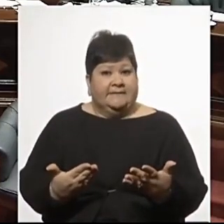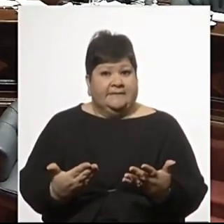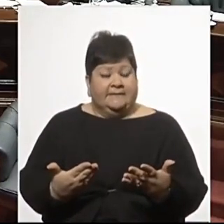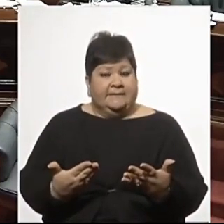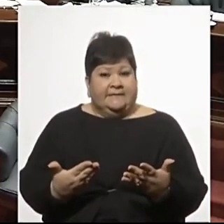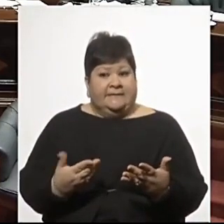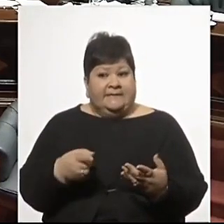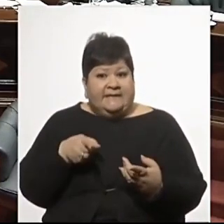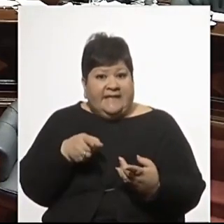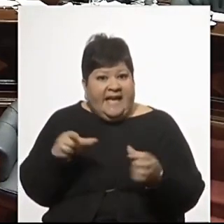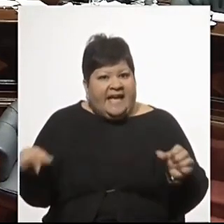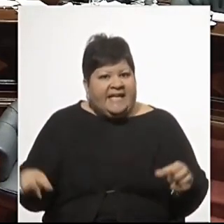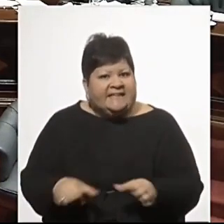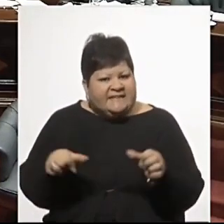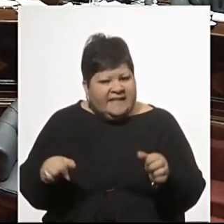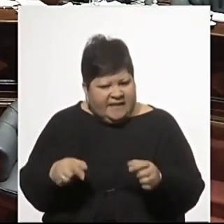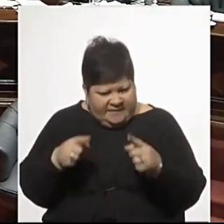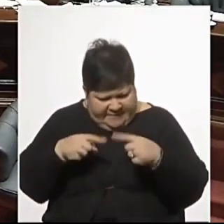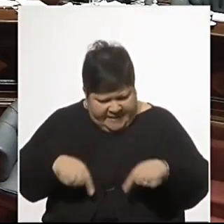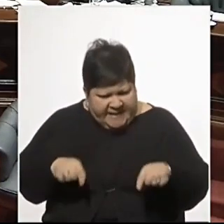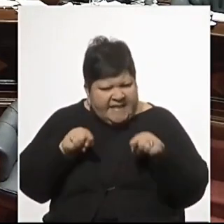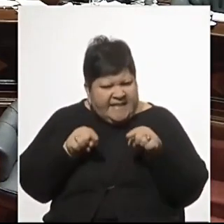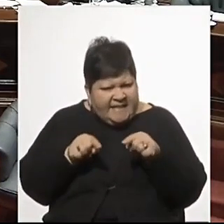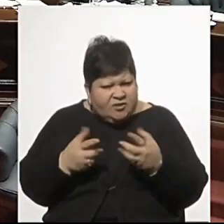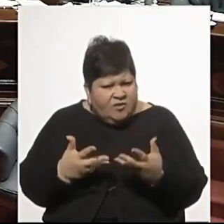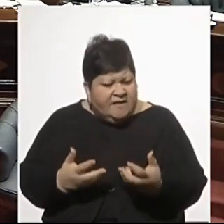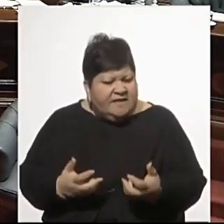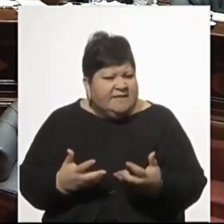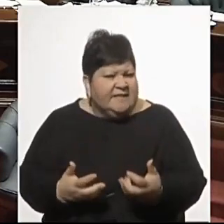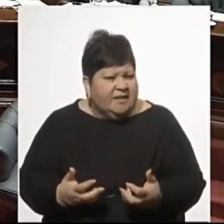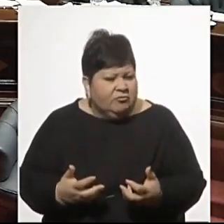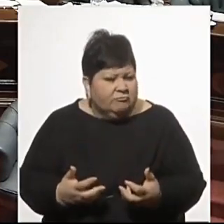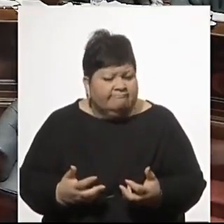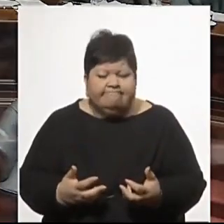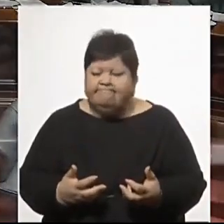inclinaciones y esos deseos la libertad no existe.